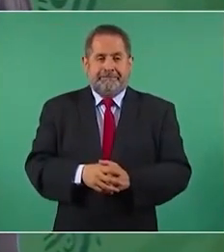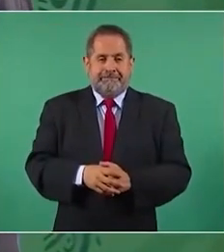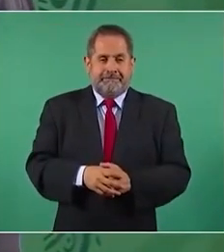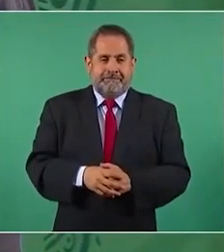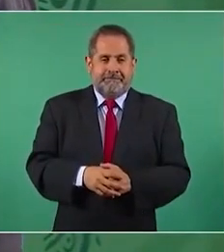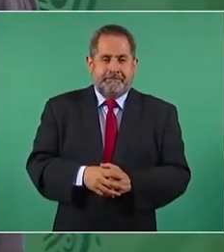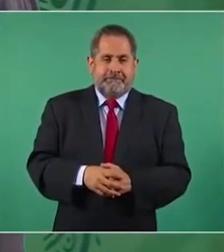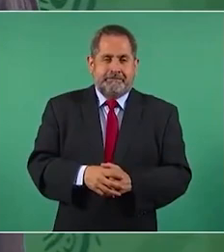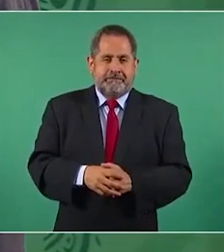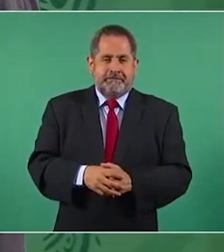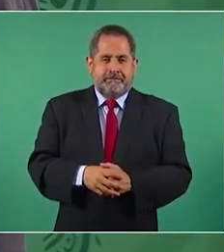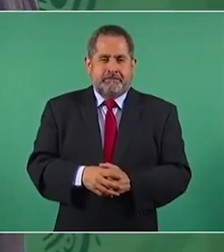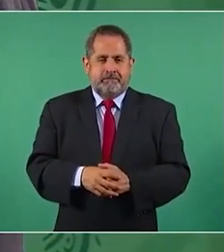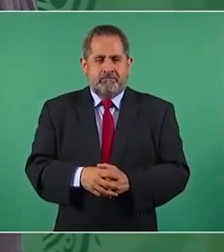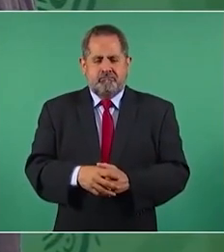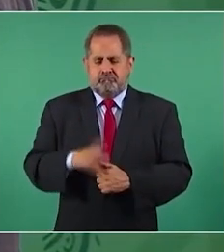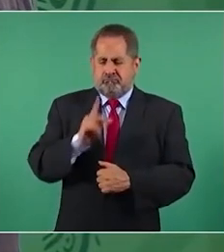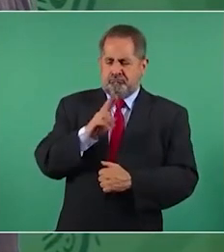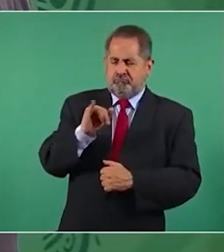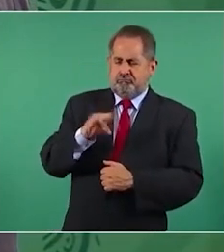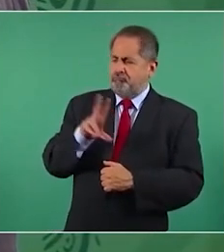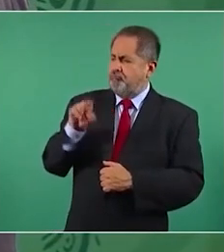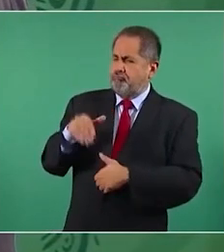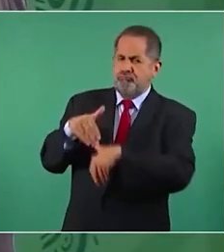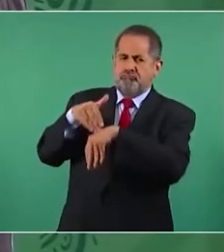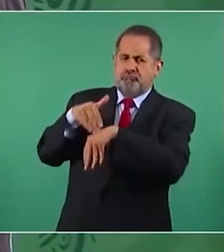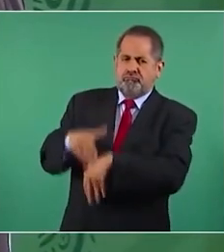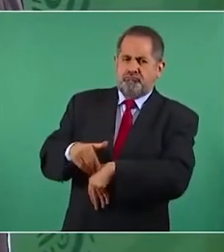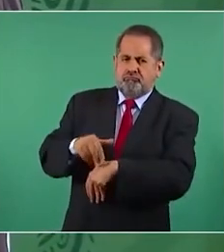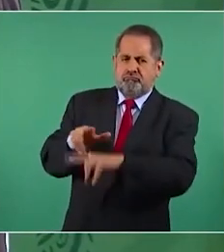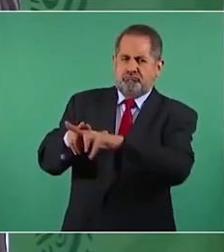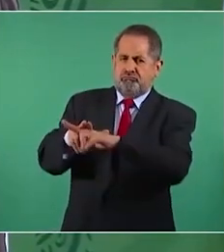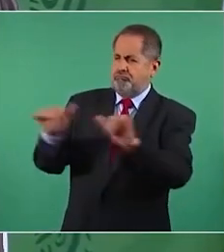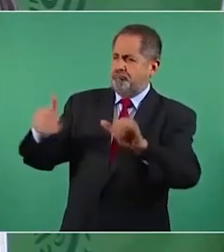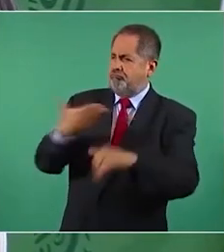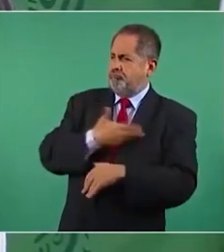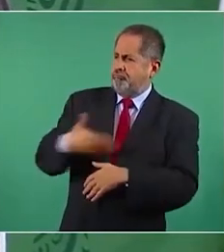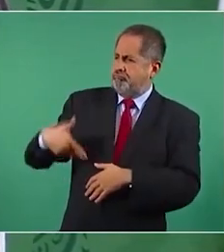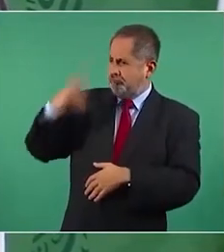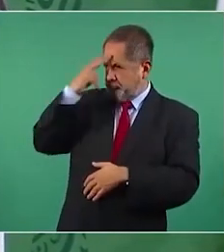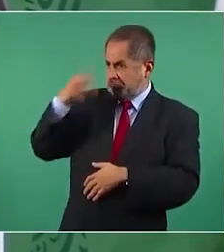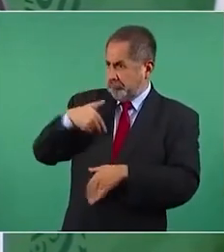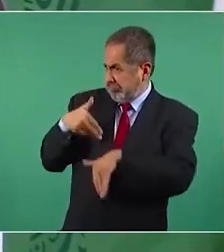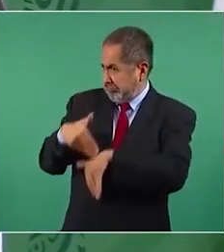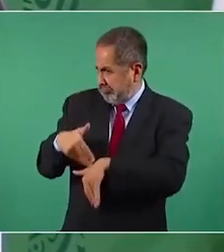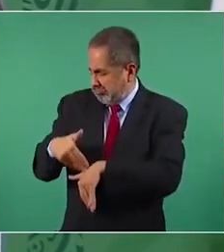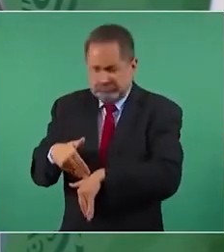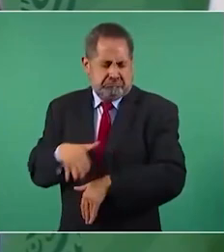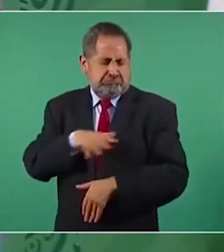en el PRI no obedecemos a ningún presidente de la Bermuda